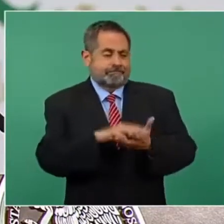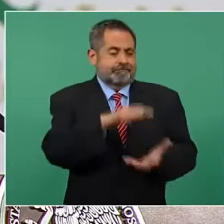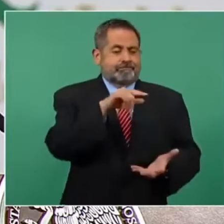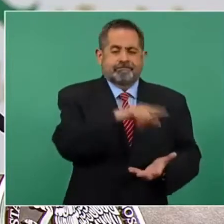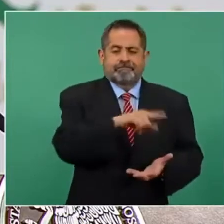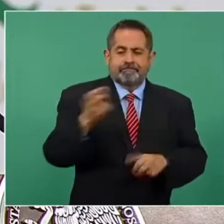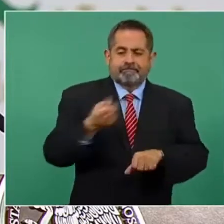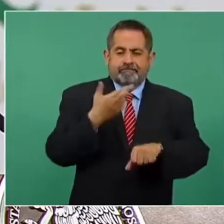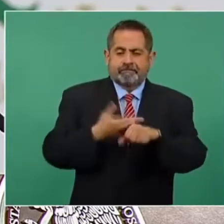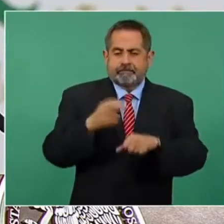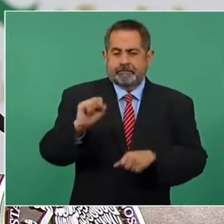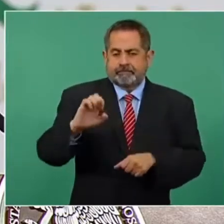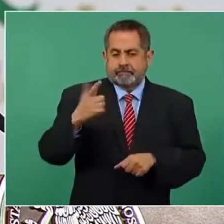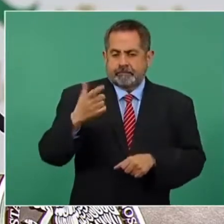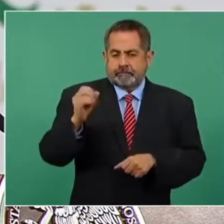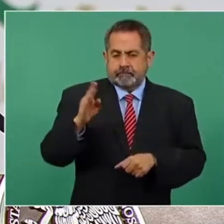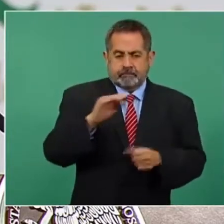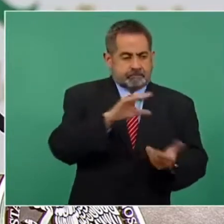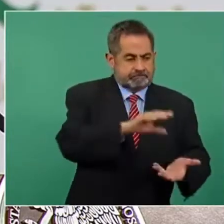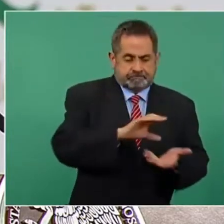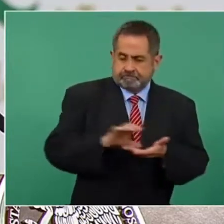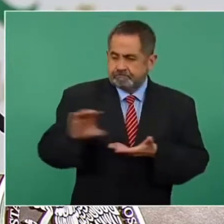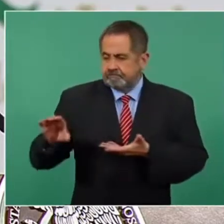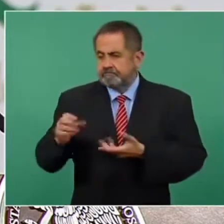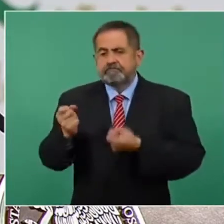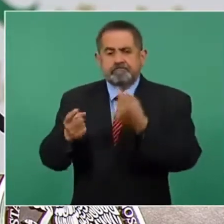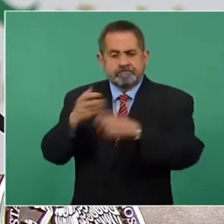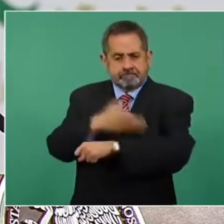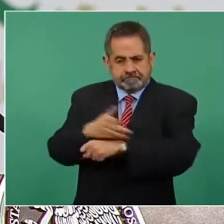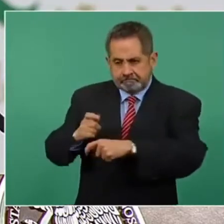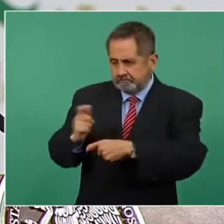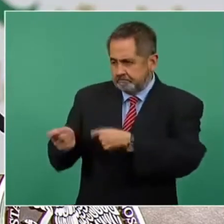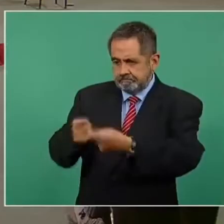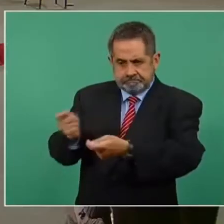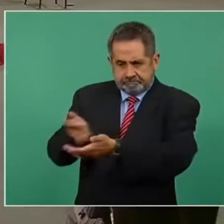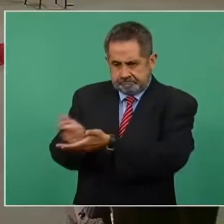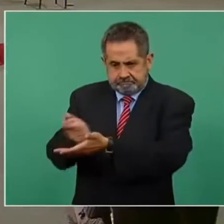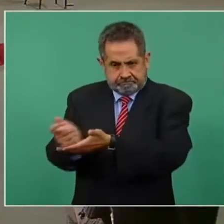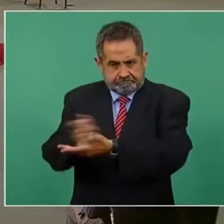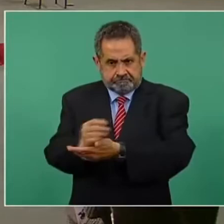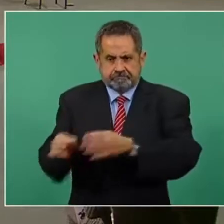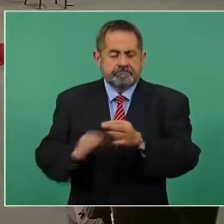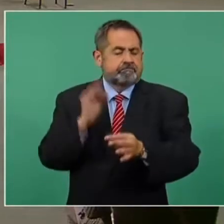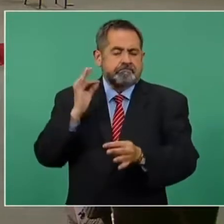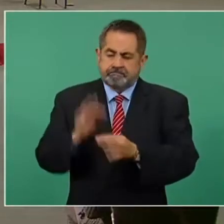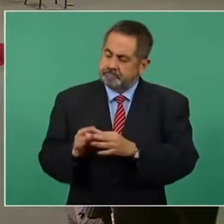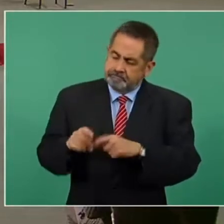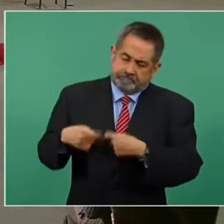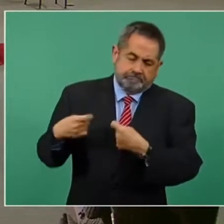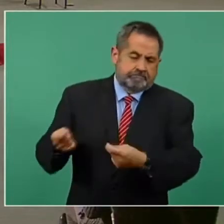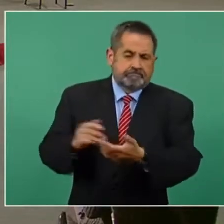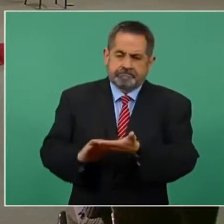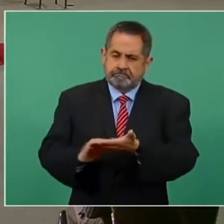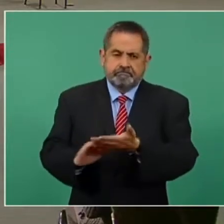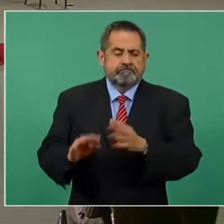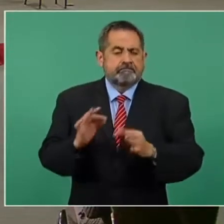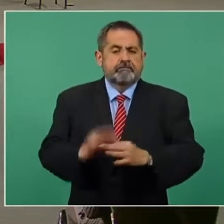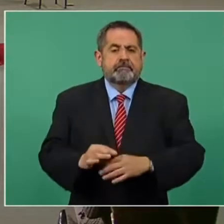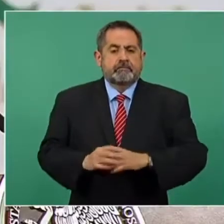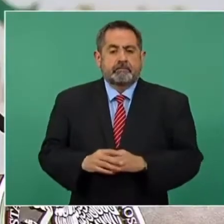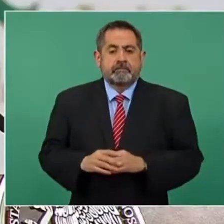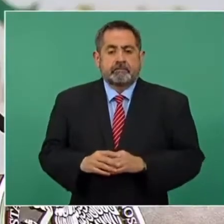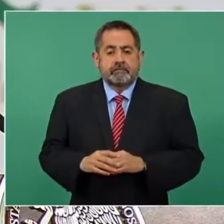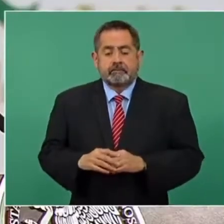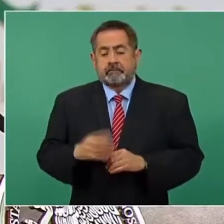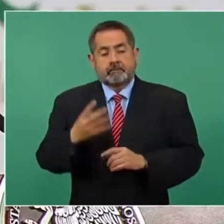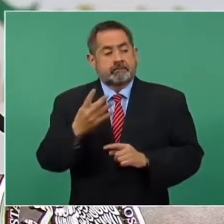Gobernación, donde faltaban algunos de los familiares de acceder a esta reparación. Si sumamos